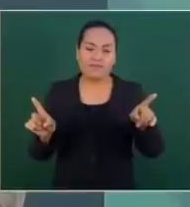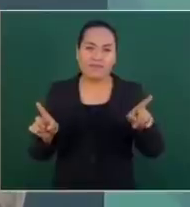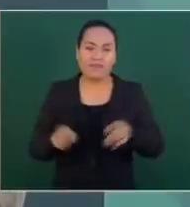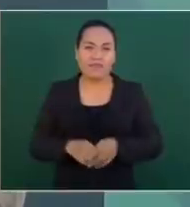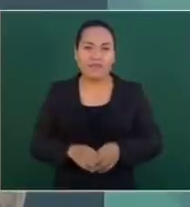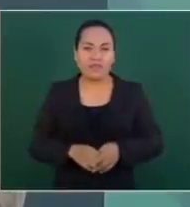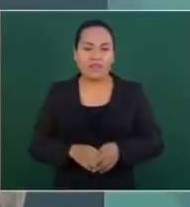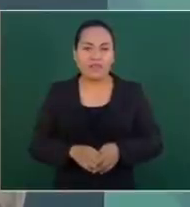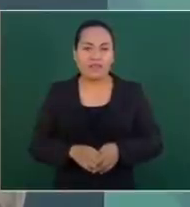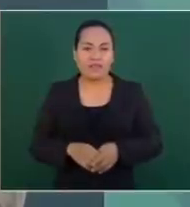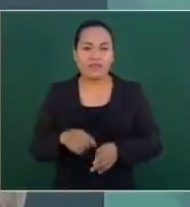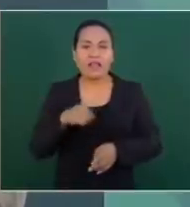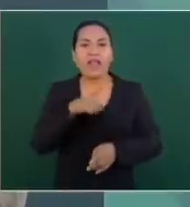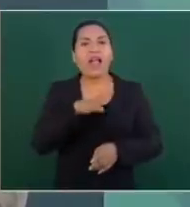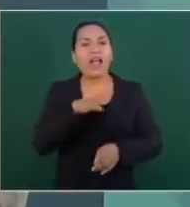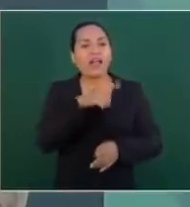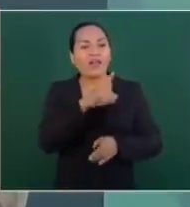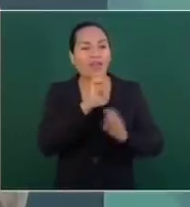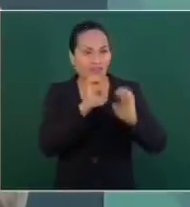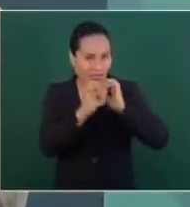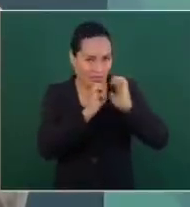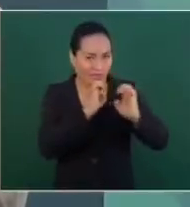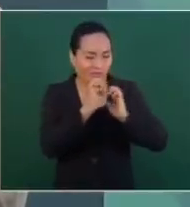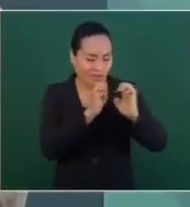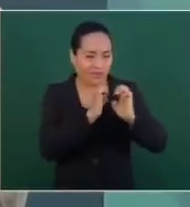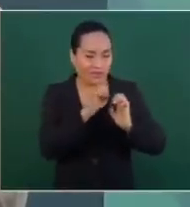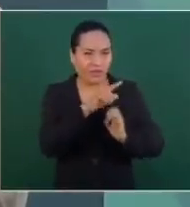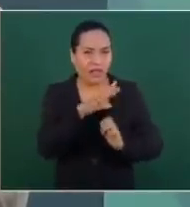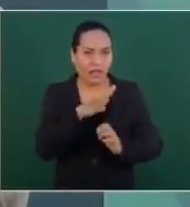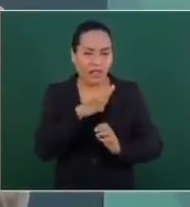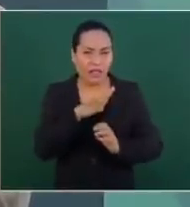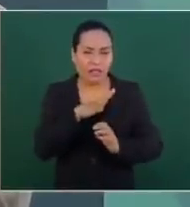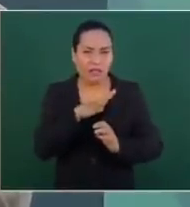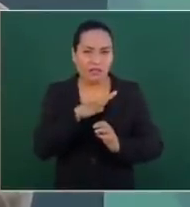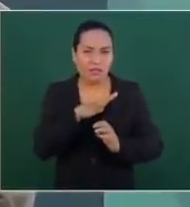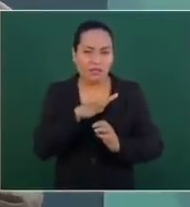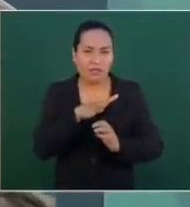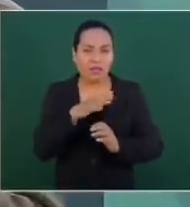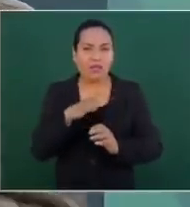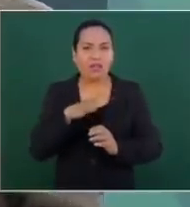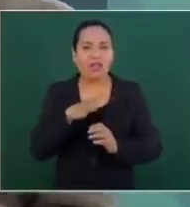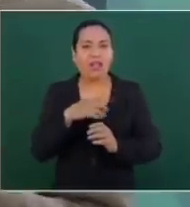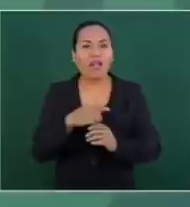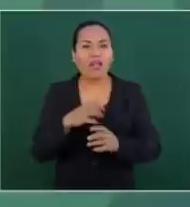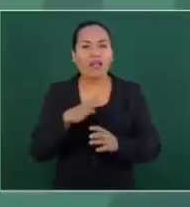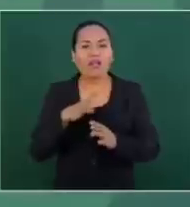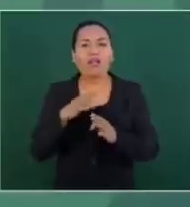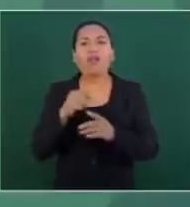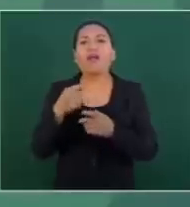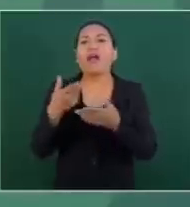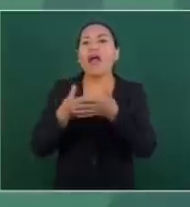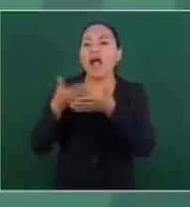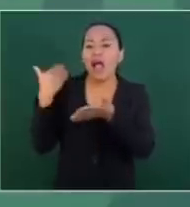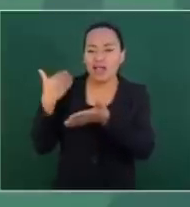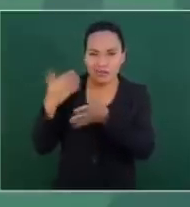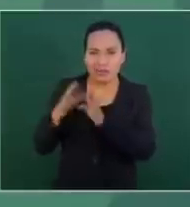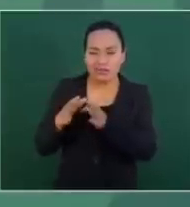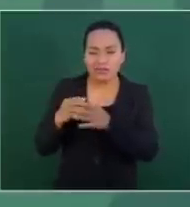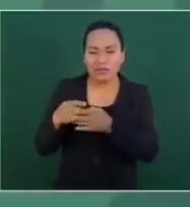pero me consultó Andrés, porque le mandaron, así al estilo